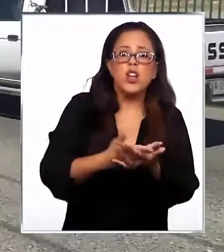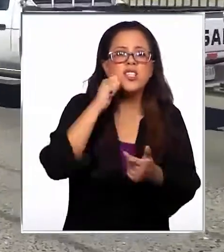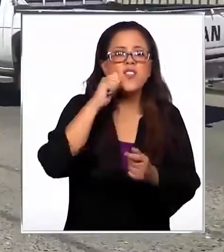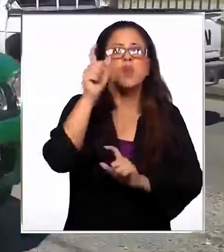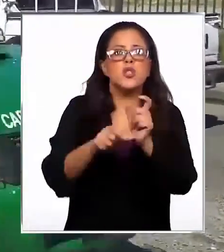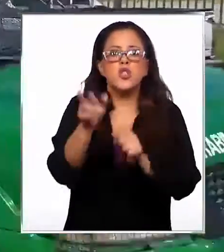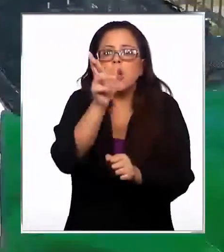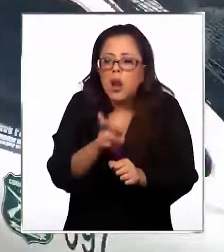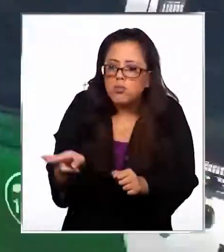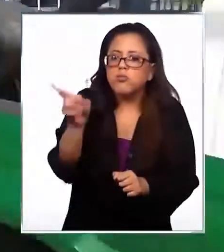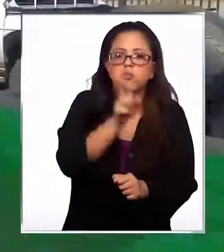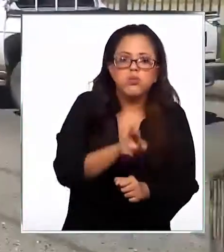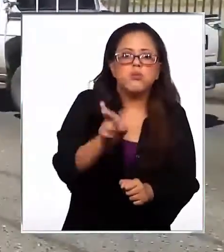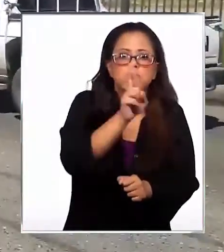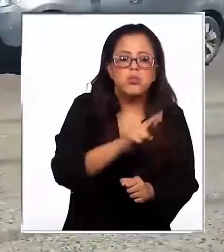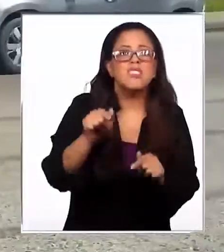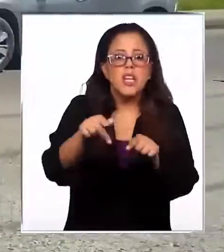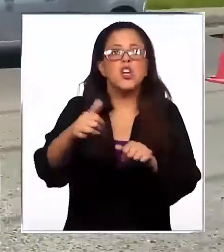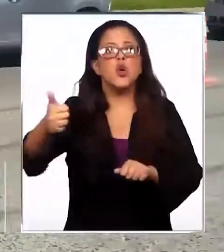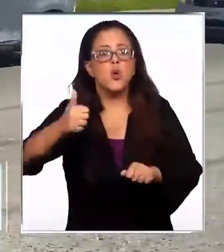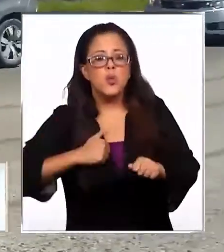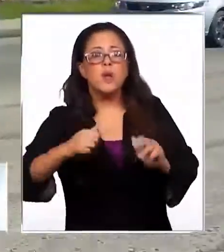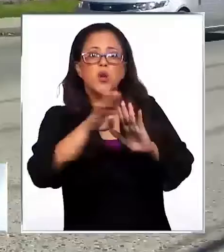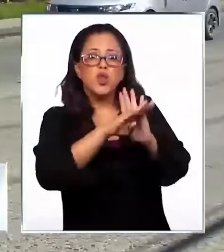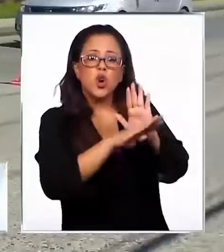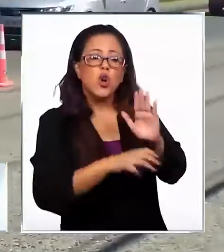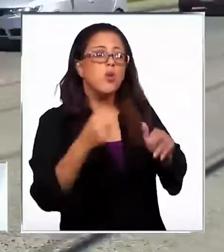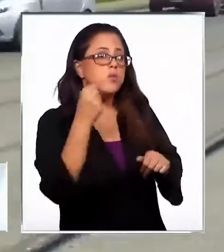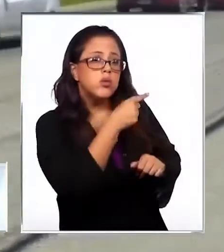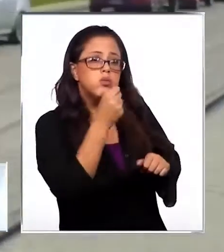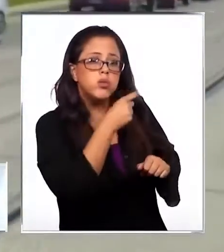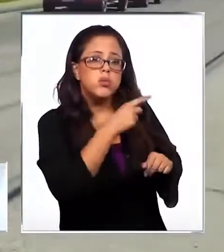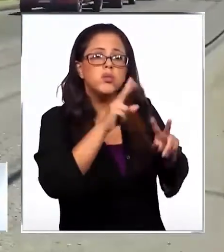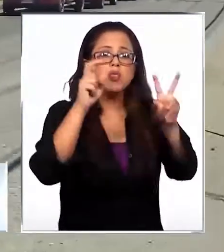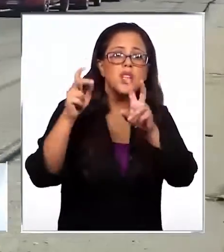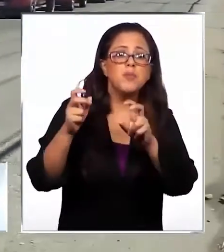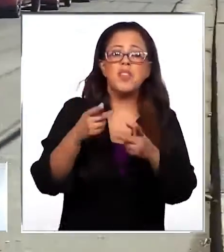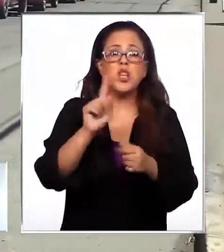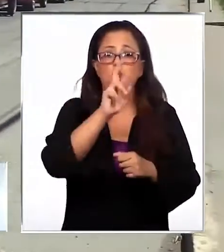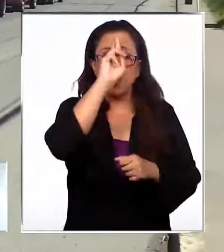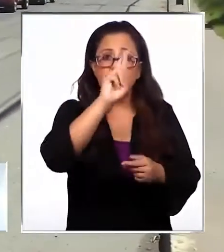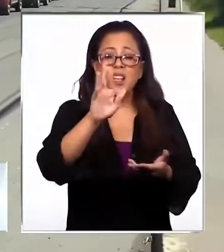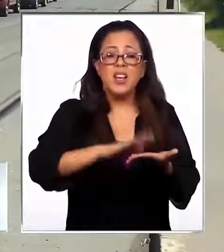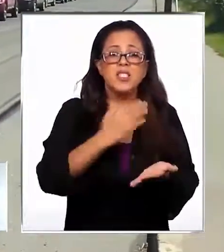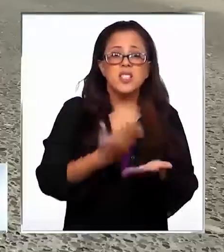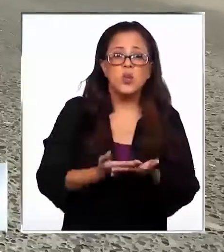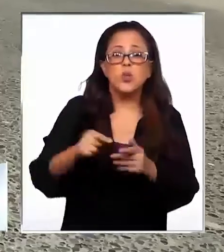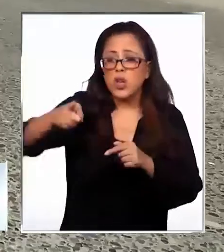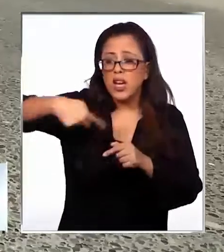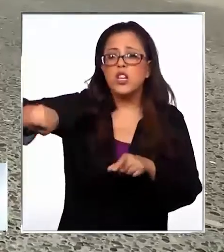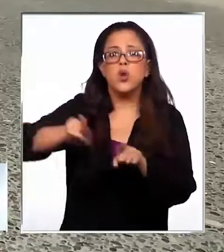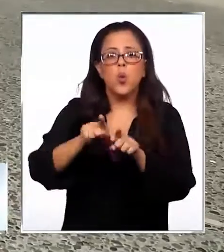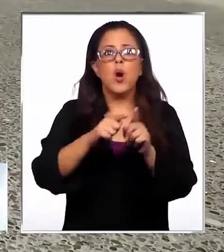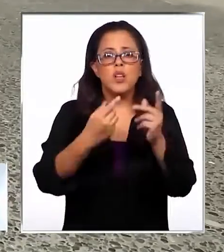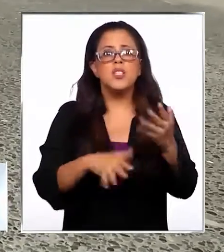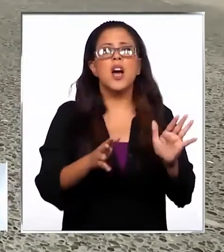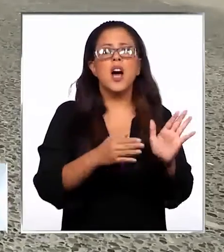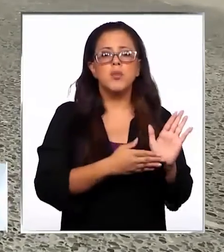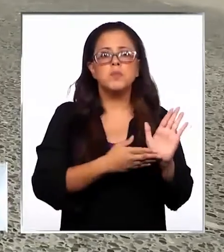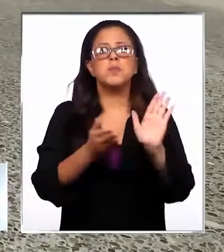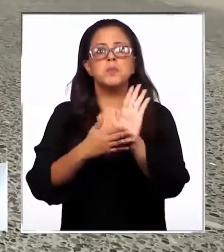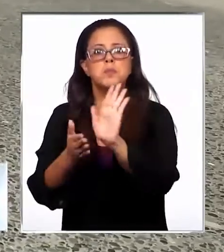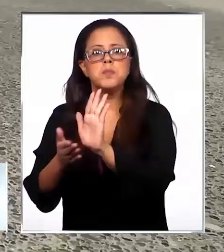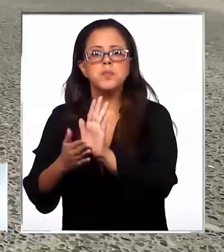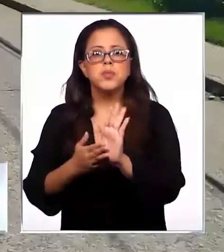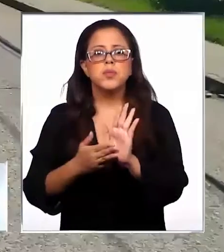reincidentes, los que junto con cumplir con el protocolo de denuncias por infracción sanitaria quedan estos expuestos a los